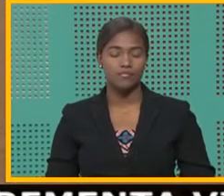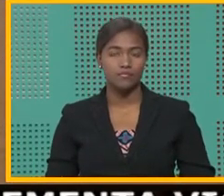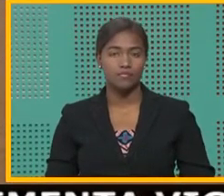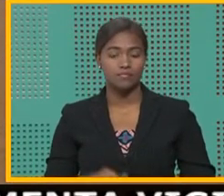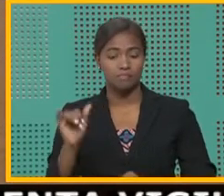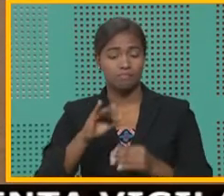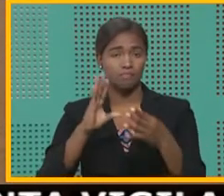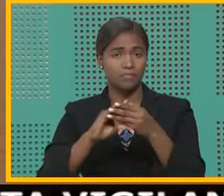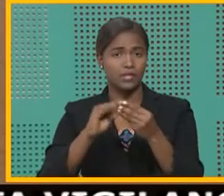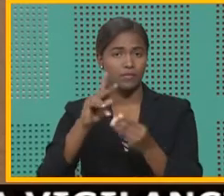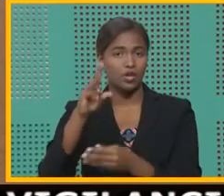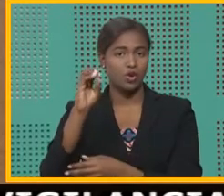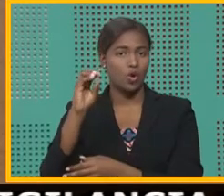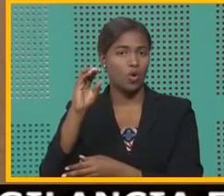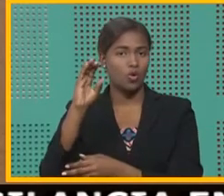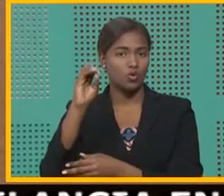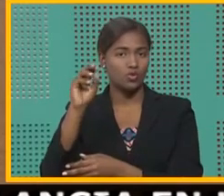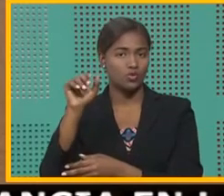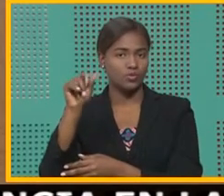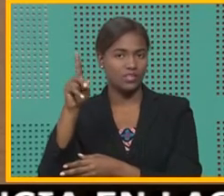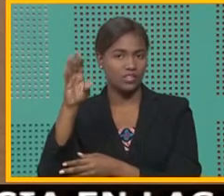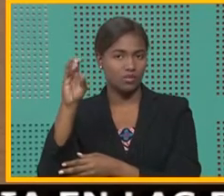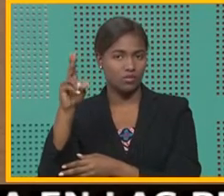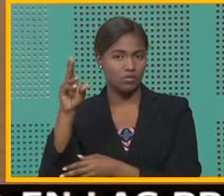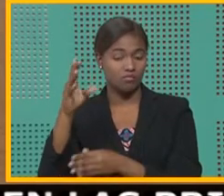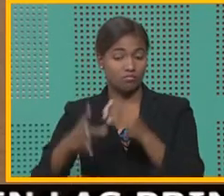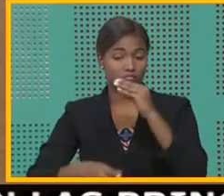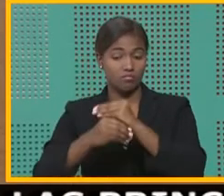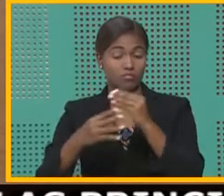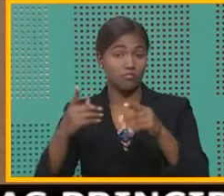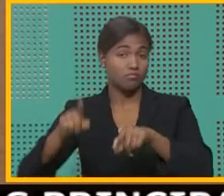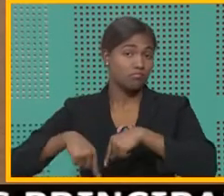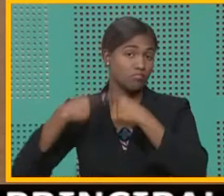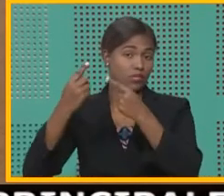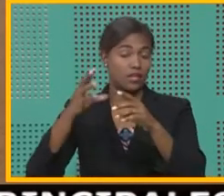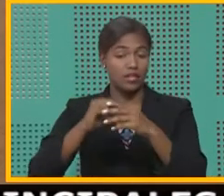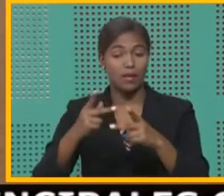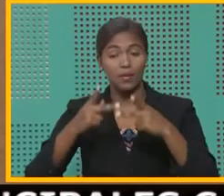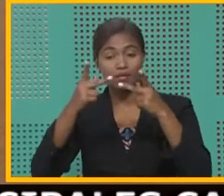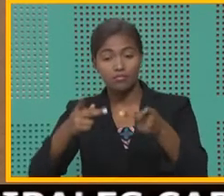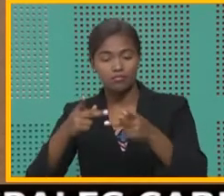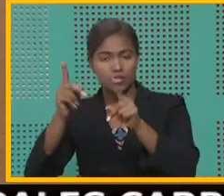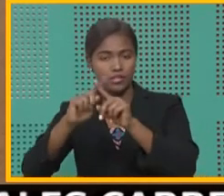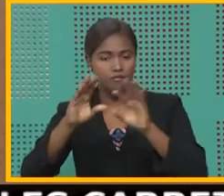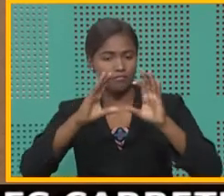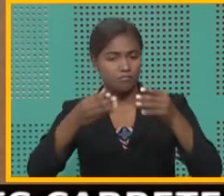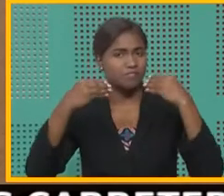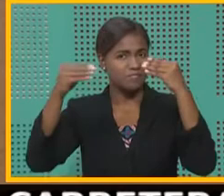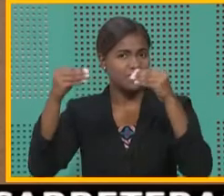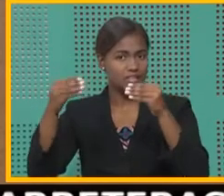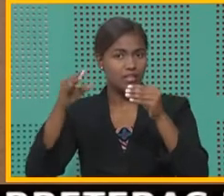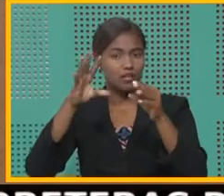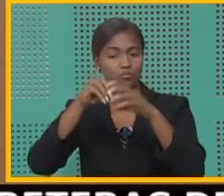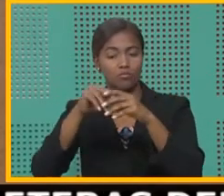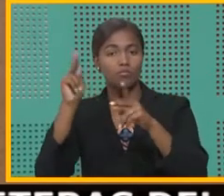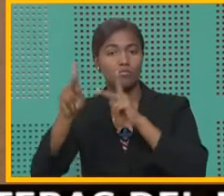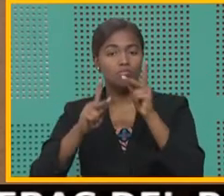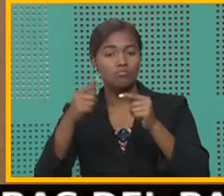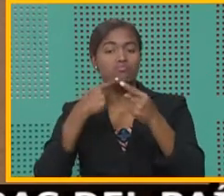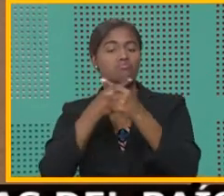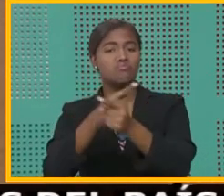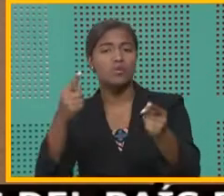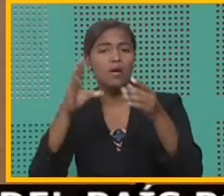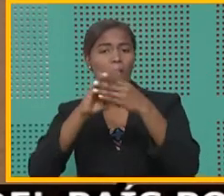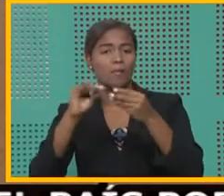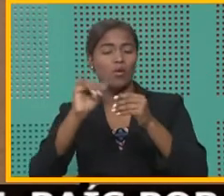Precisamente ProConsumidor incluyó desde hace un tiempo las visitas de inspección en los establecimientos, la revisión de la publicidad y